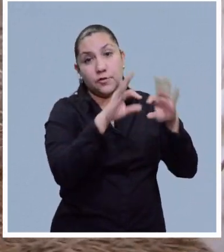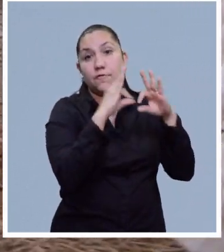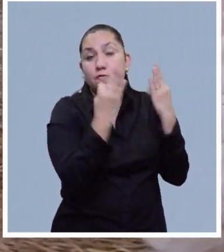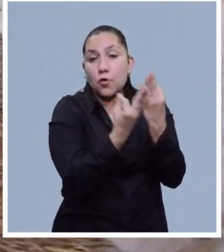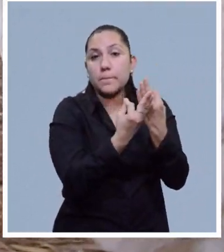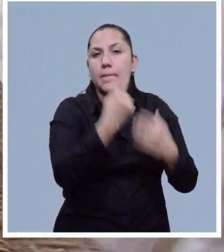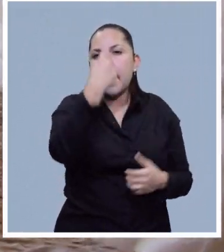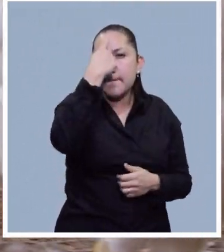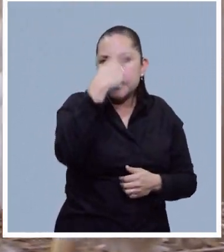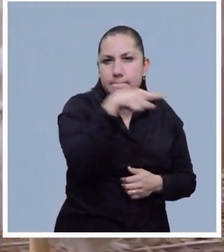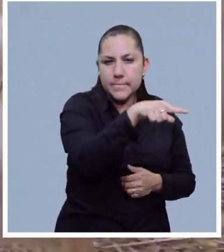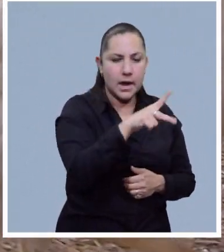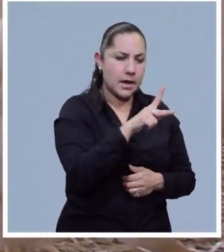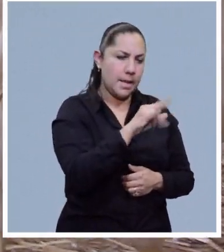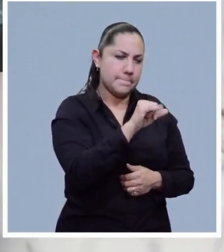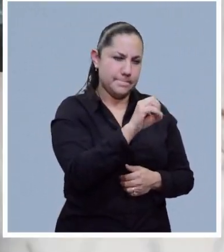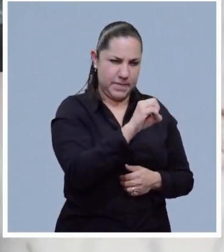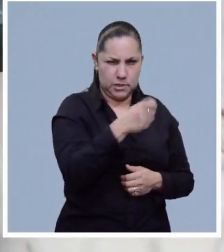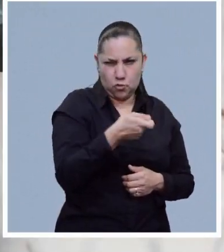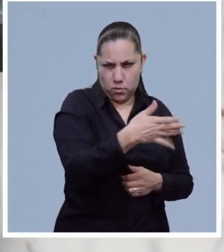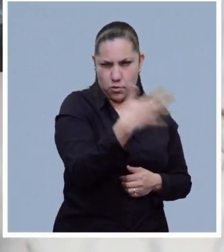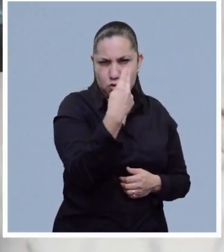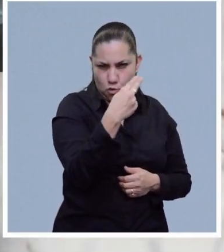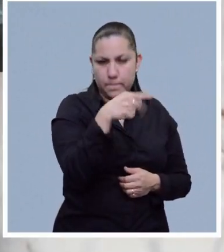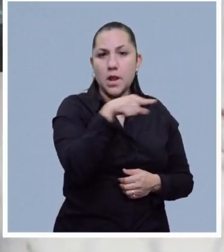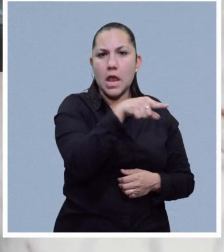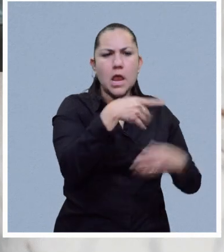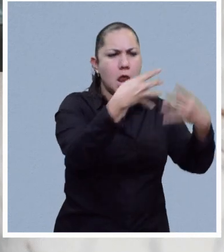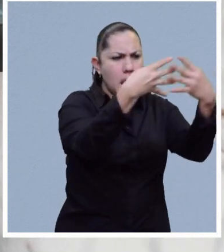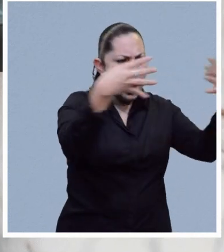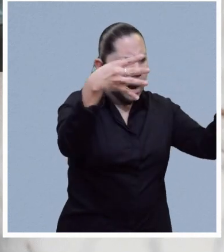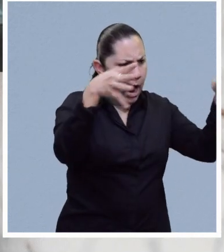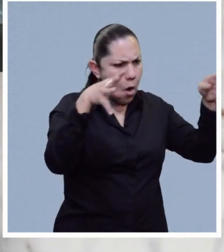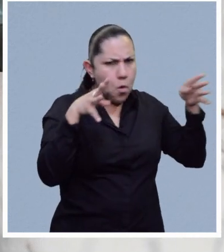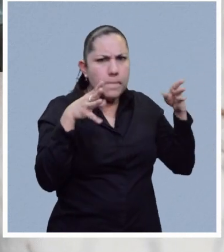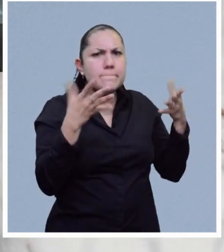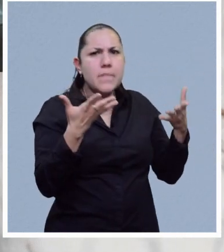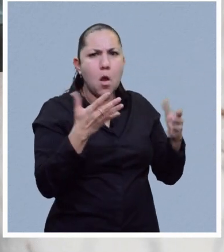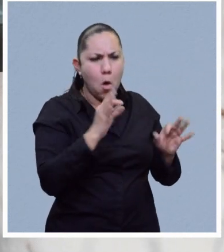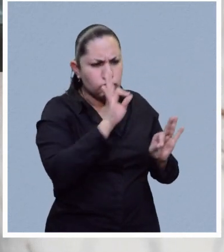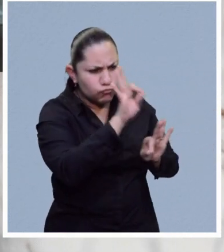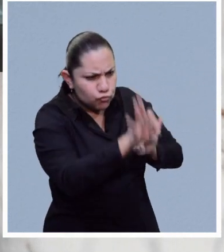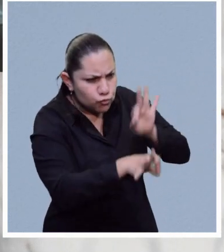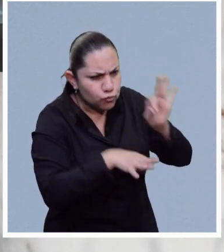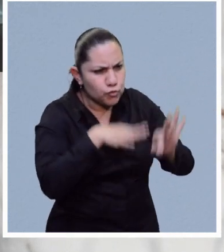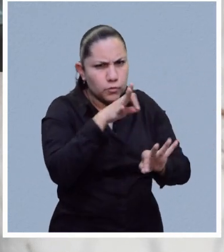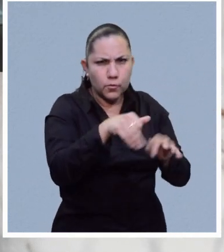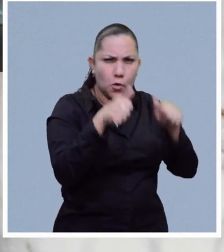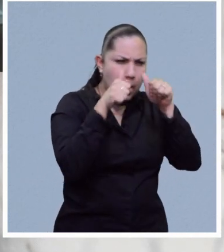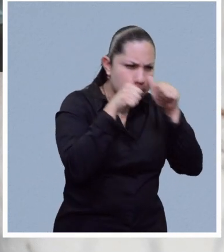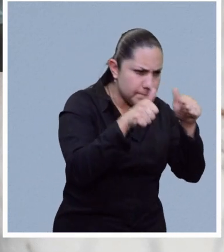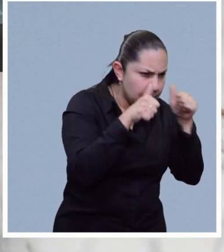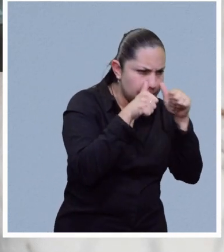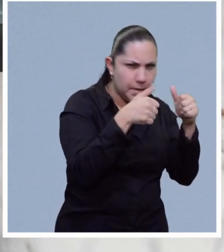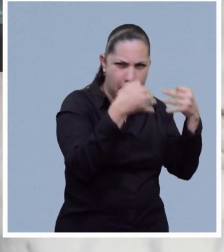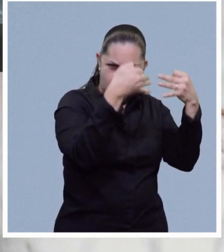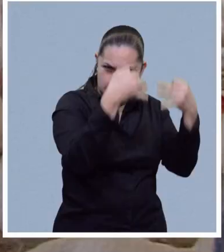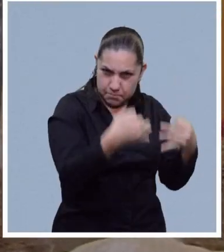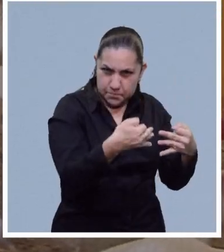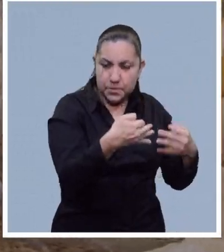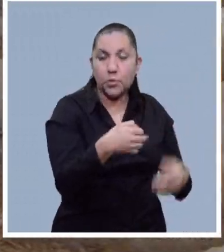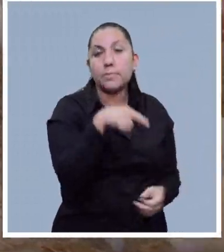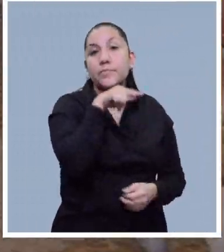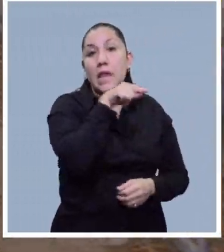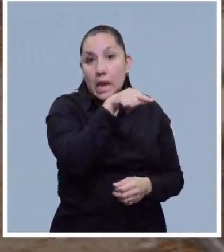piso, el cual tiene ventajas similares a la jaula enriquecida, aunque se requiere de más manejo debido a que